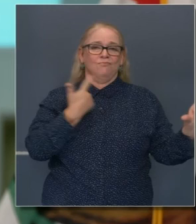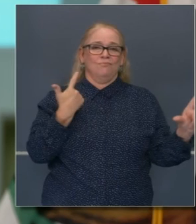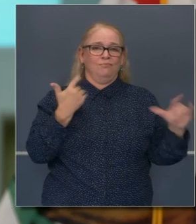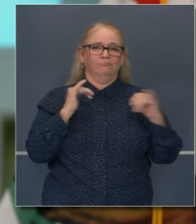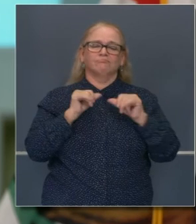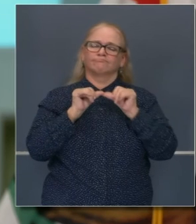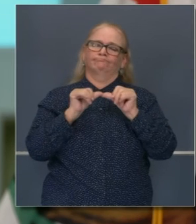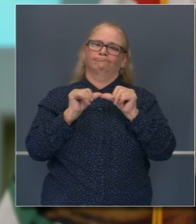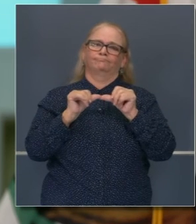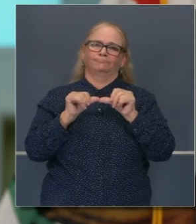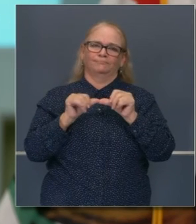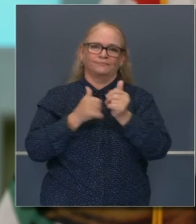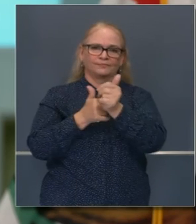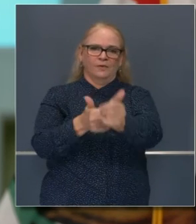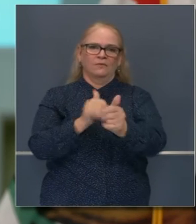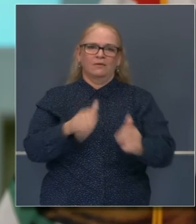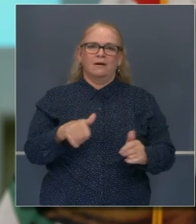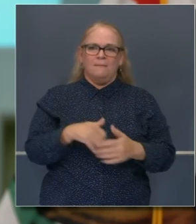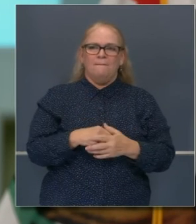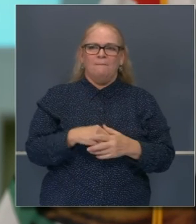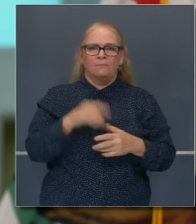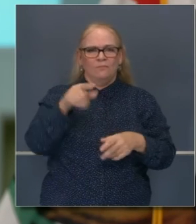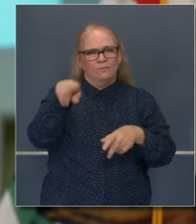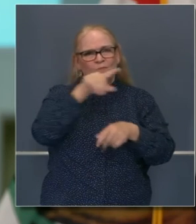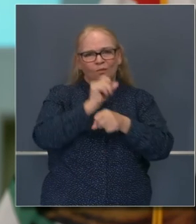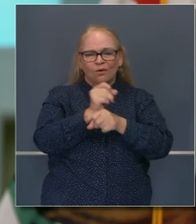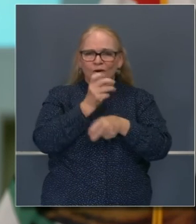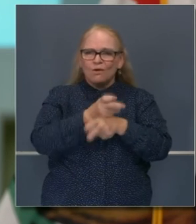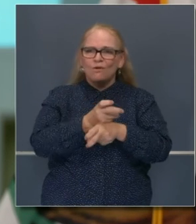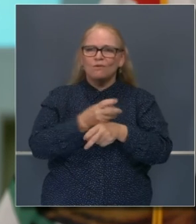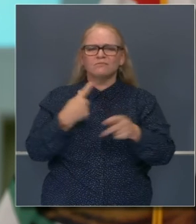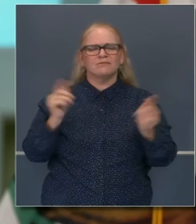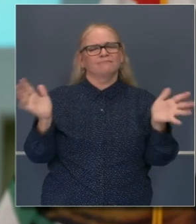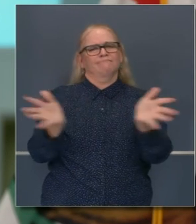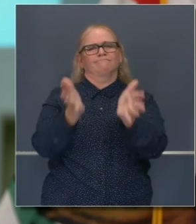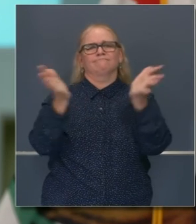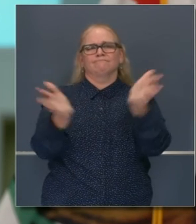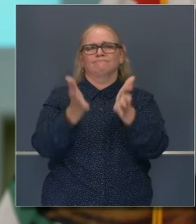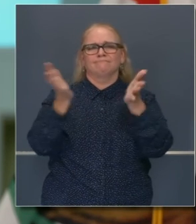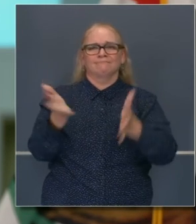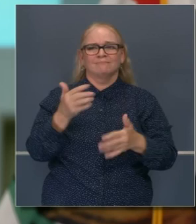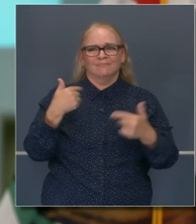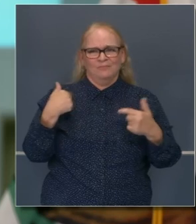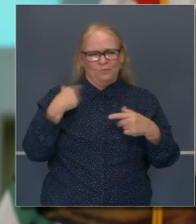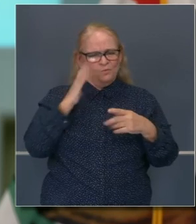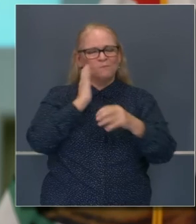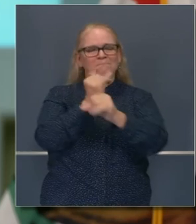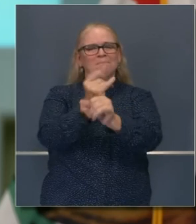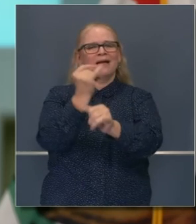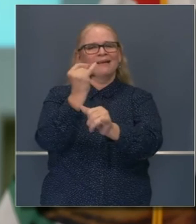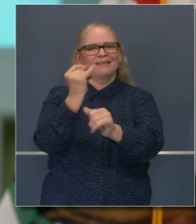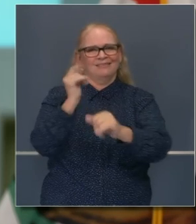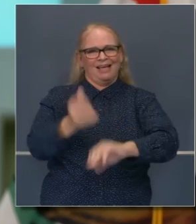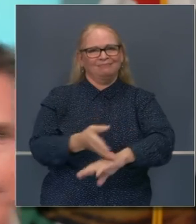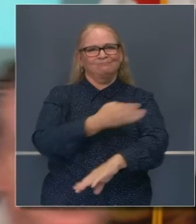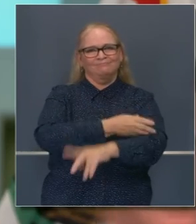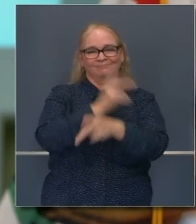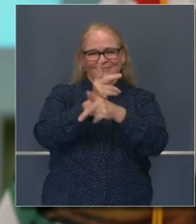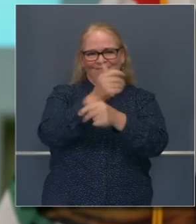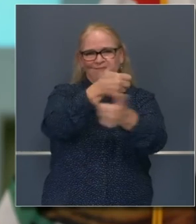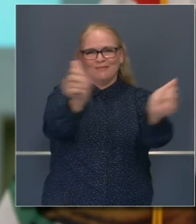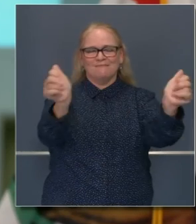nosotros nos incumbe seguir ejerciendo estas buenas prácticas para poder sobreponernos a esto.